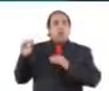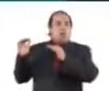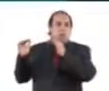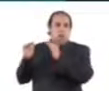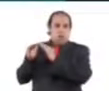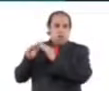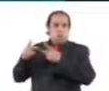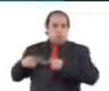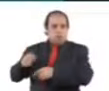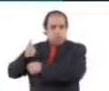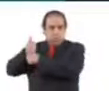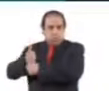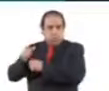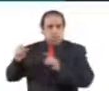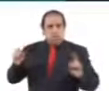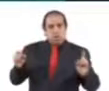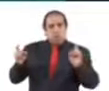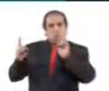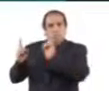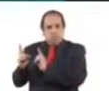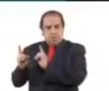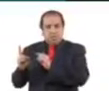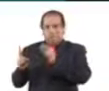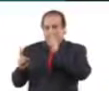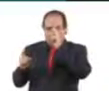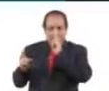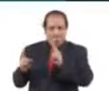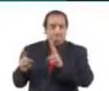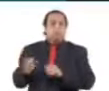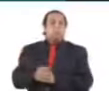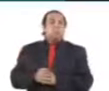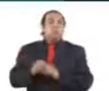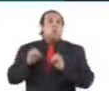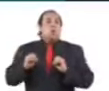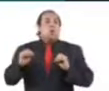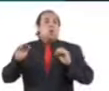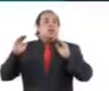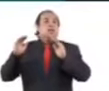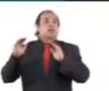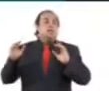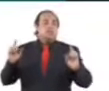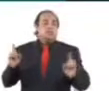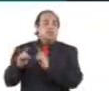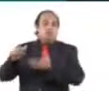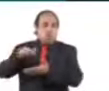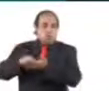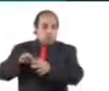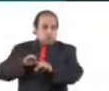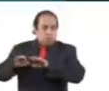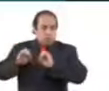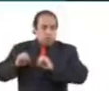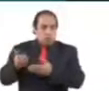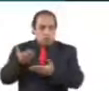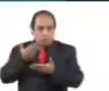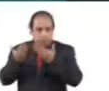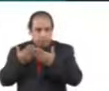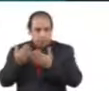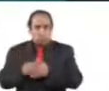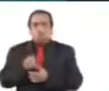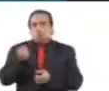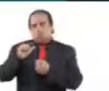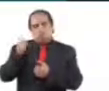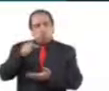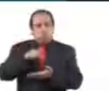víctima directa o indirecta, así como acercarse al lugar de trabajo, estudio o cualquier lugar que frecuente.